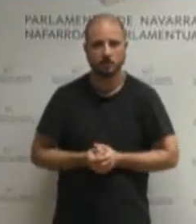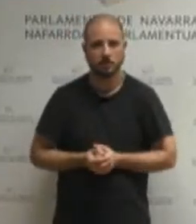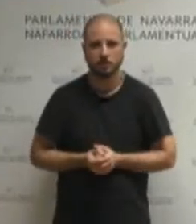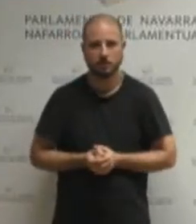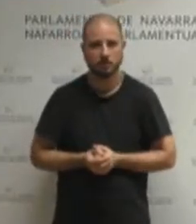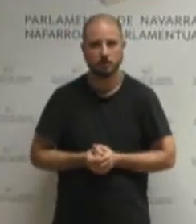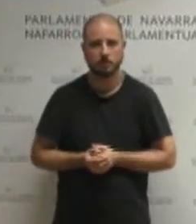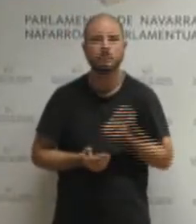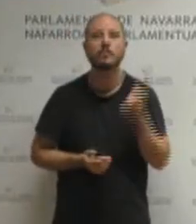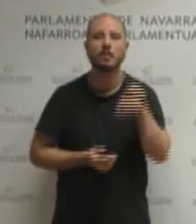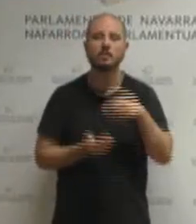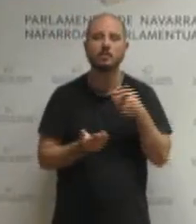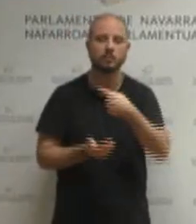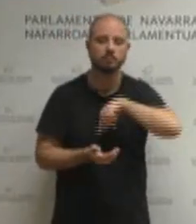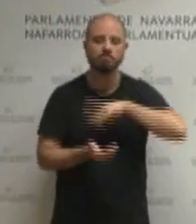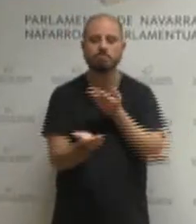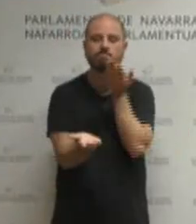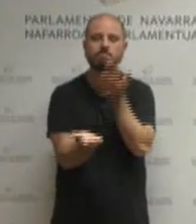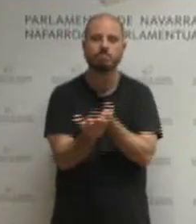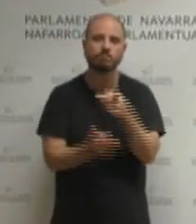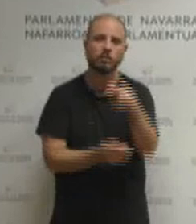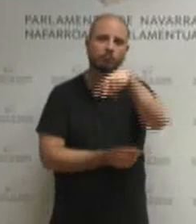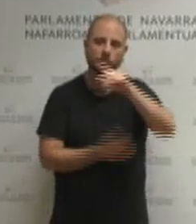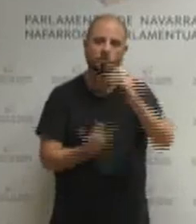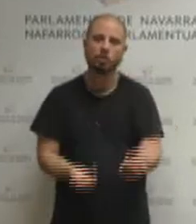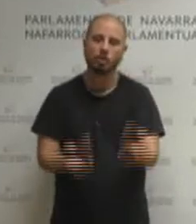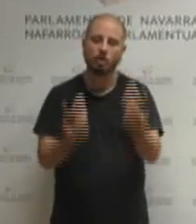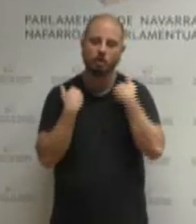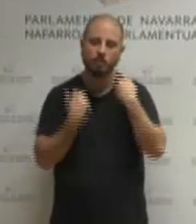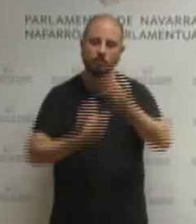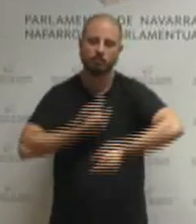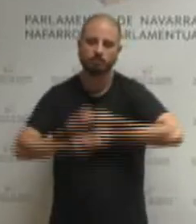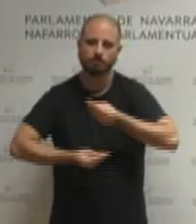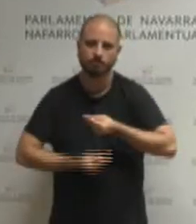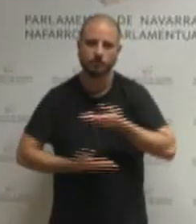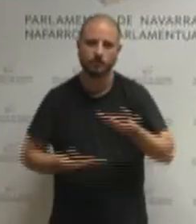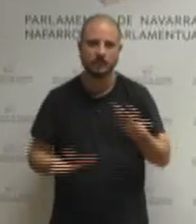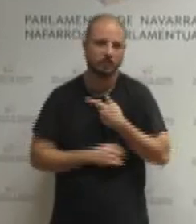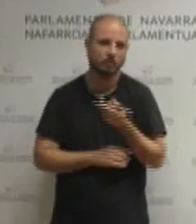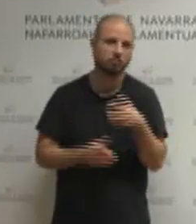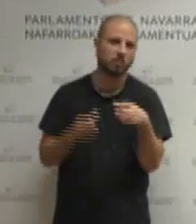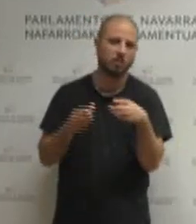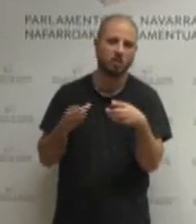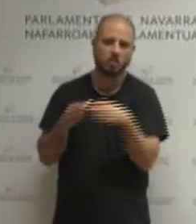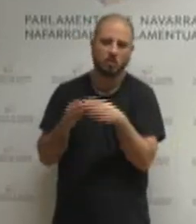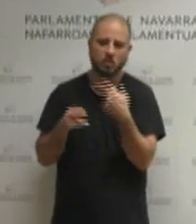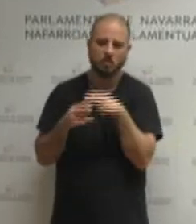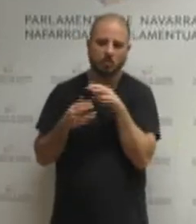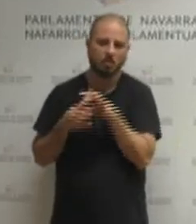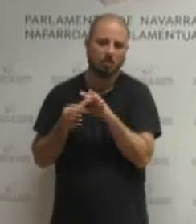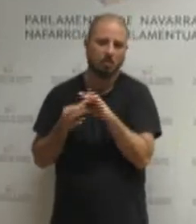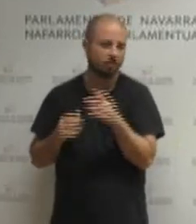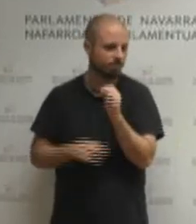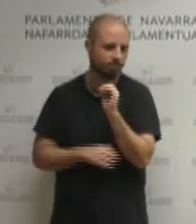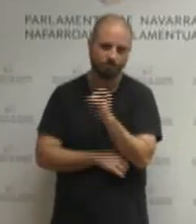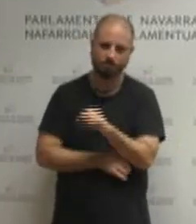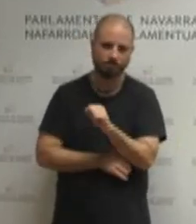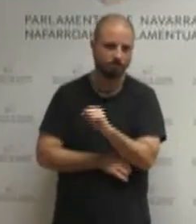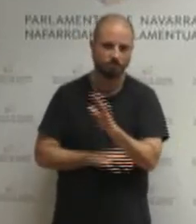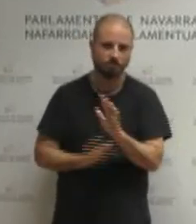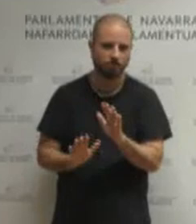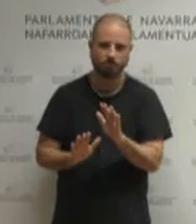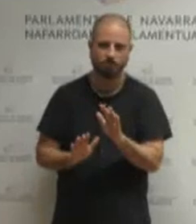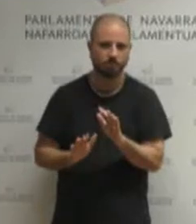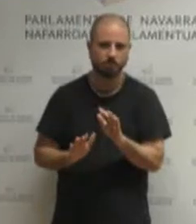aldeardikeriari ari gabe jokatzeko eskatuko genizueke Nafar herritarrok errespetua errespetua behar dugulako